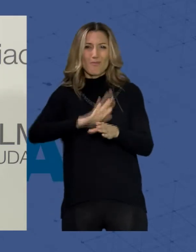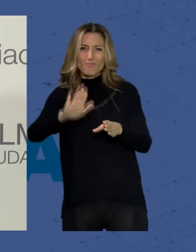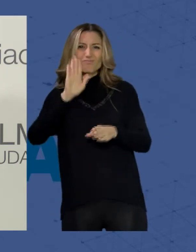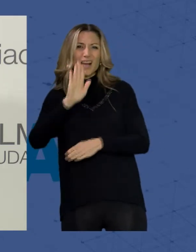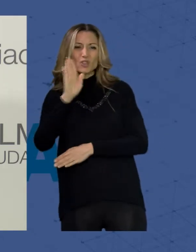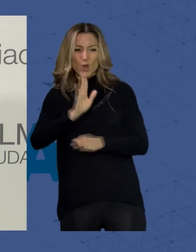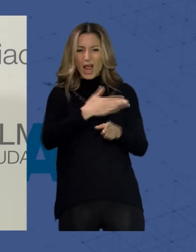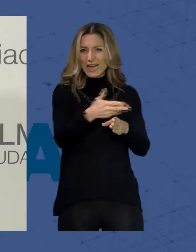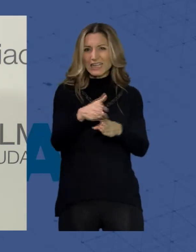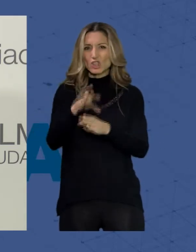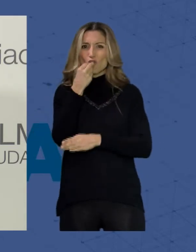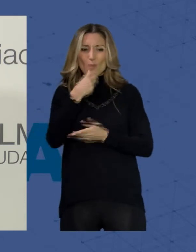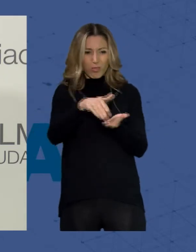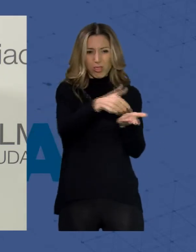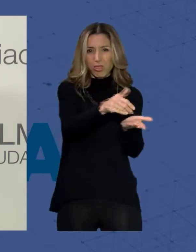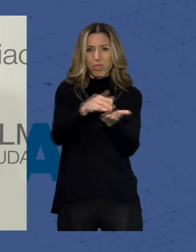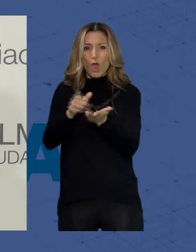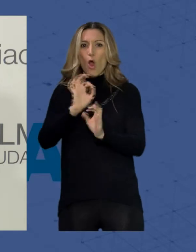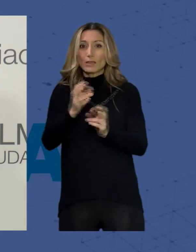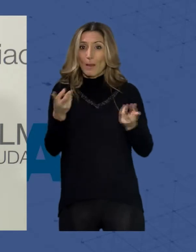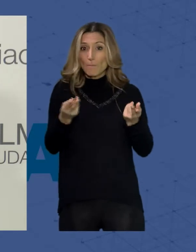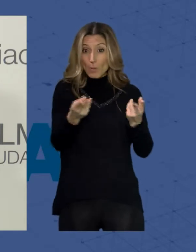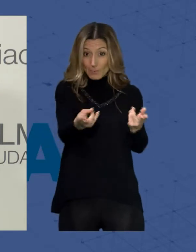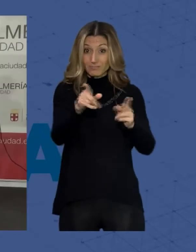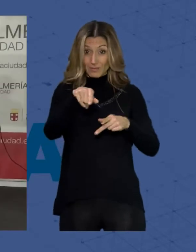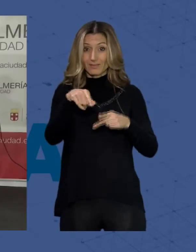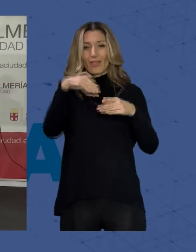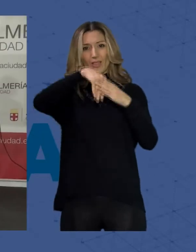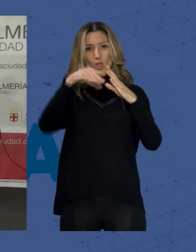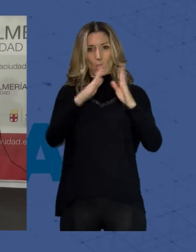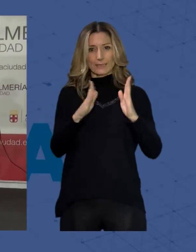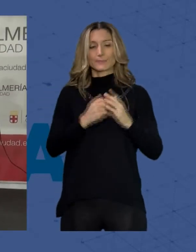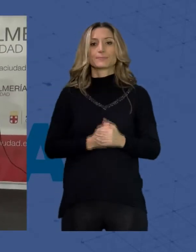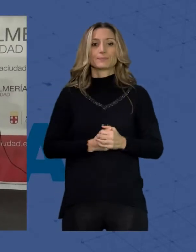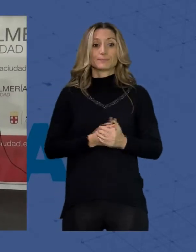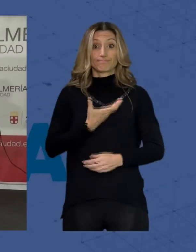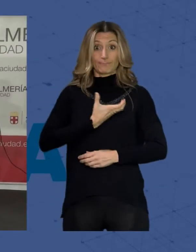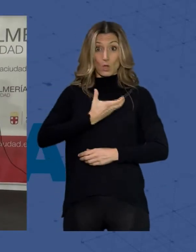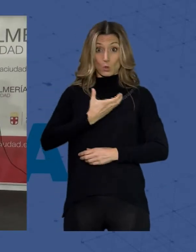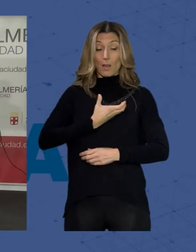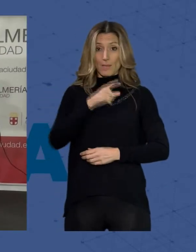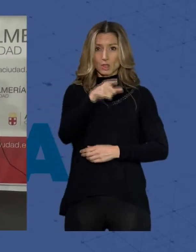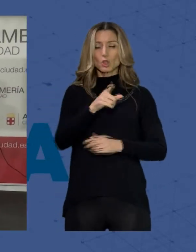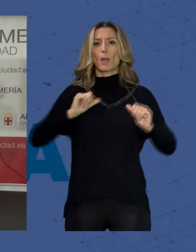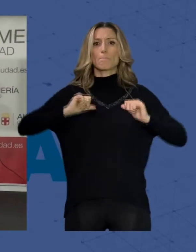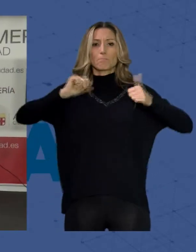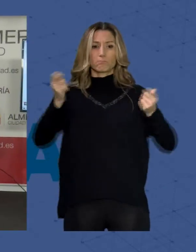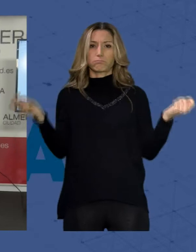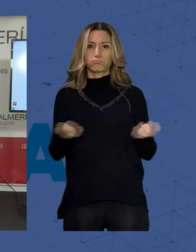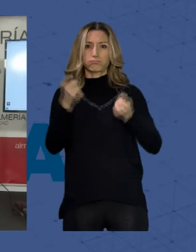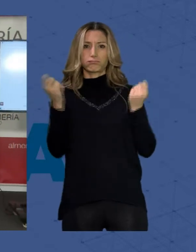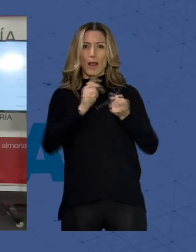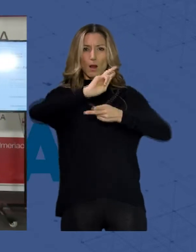restos de comida, restos de poda también domiciliaria. El ayuntamiento va a poner en marcha una campaña de